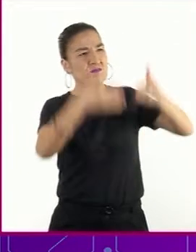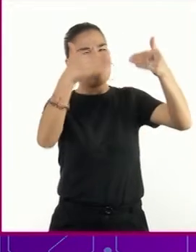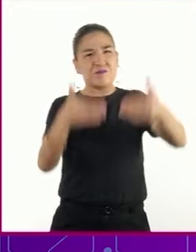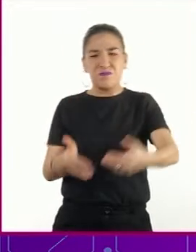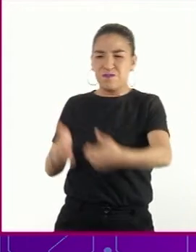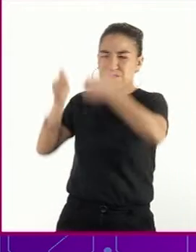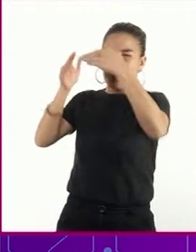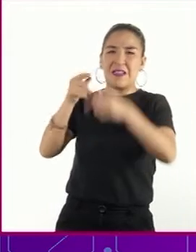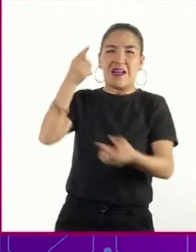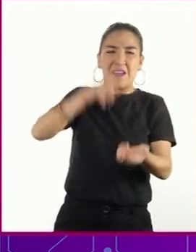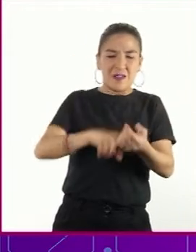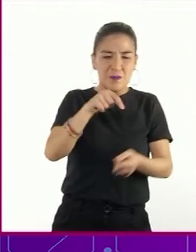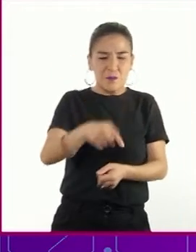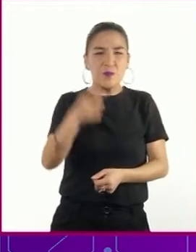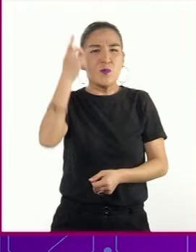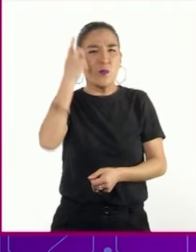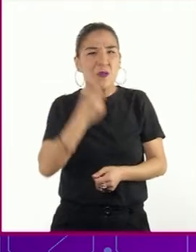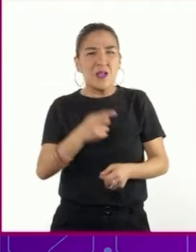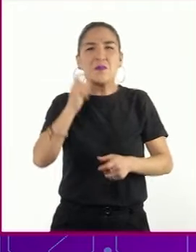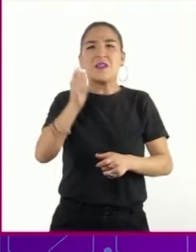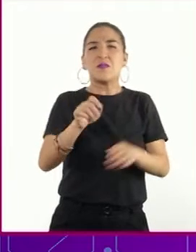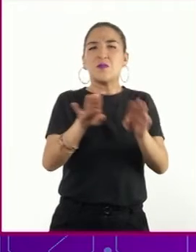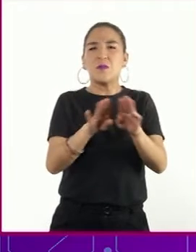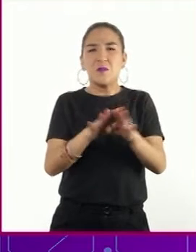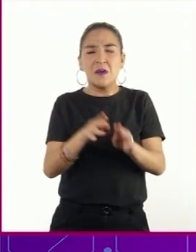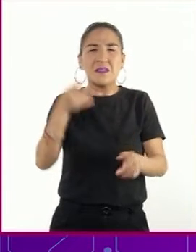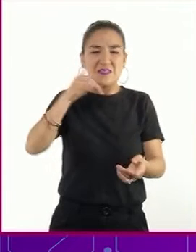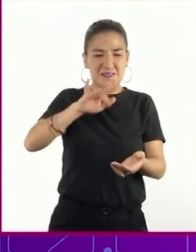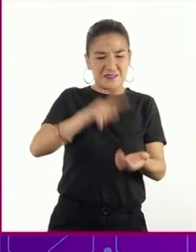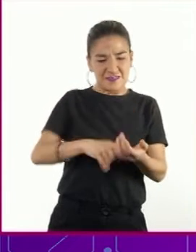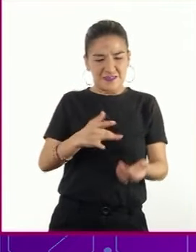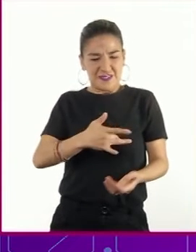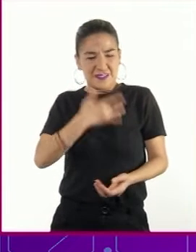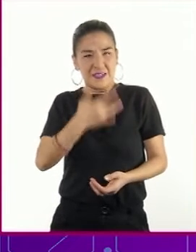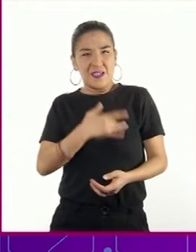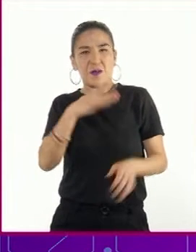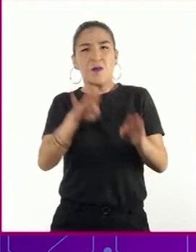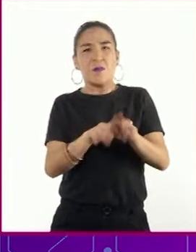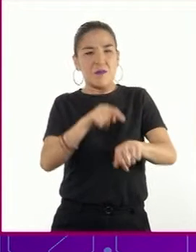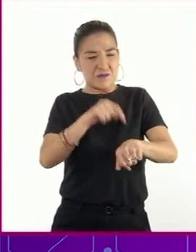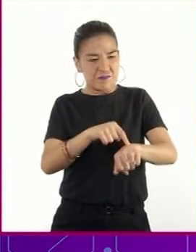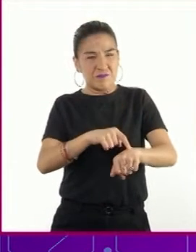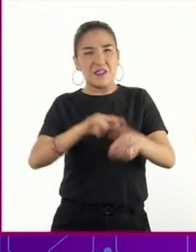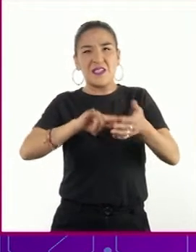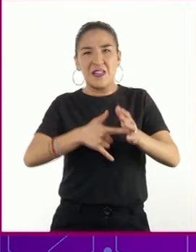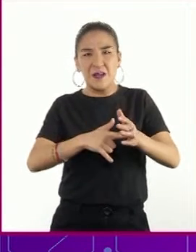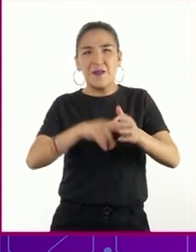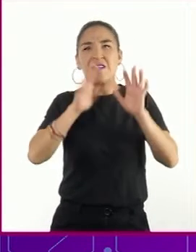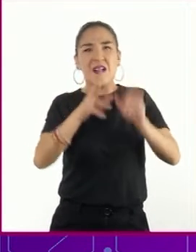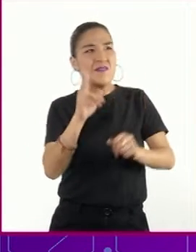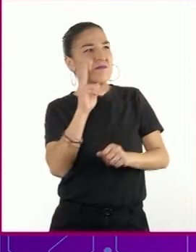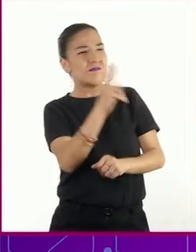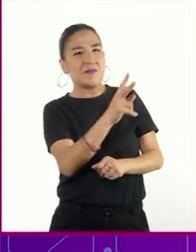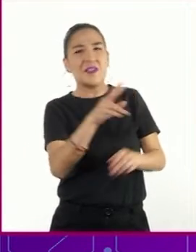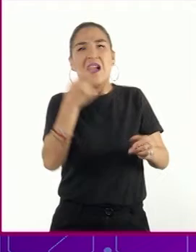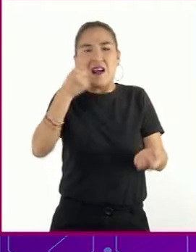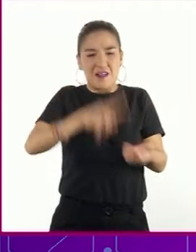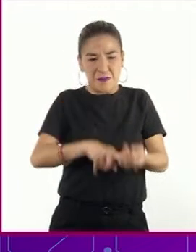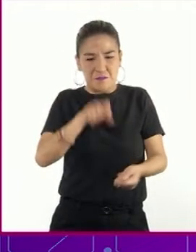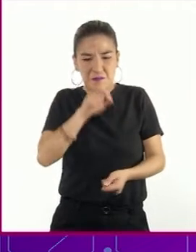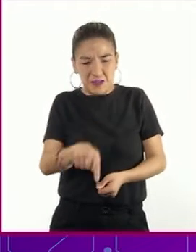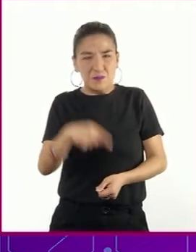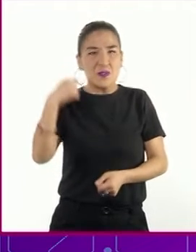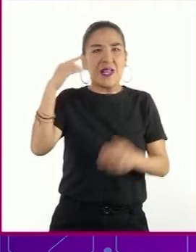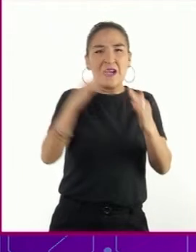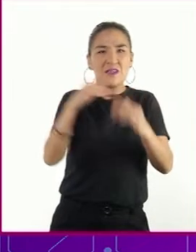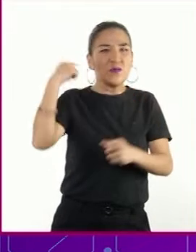viento y las nubes del mar de tablas navegando por el marinero que usa el reloj que da la hora del manicomio que está